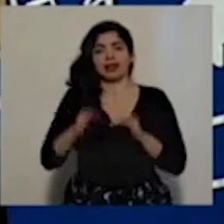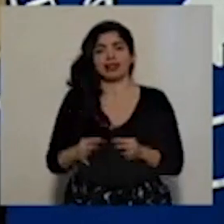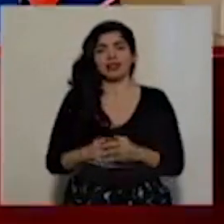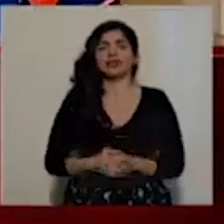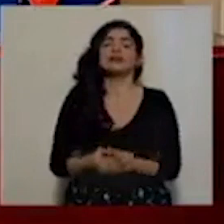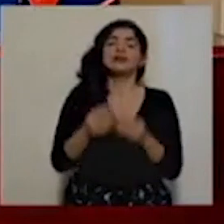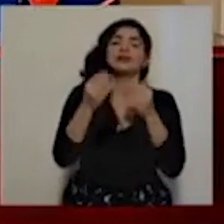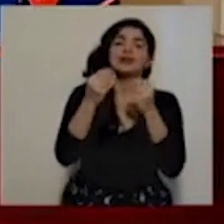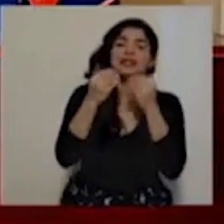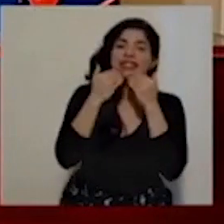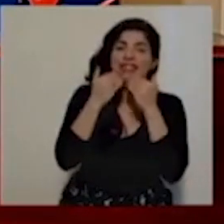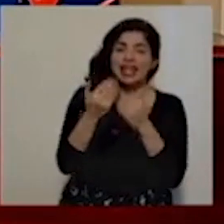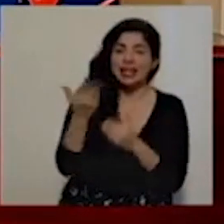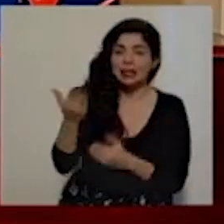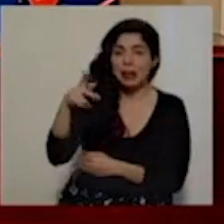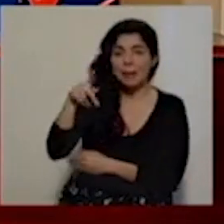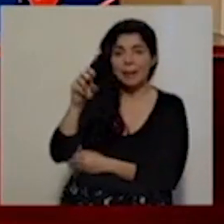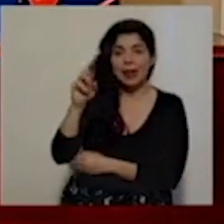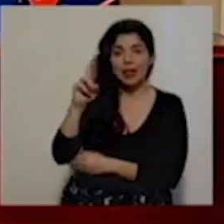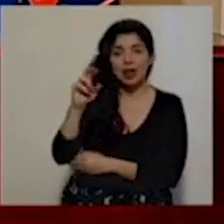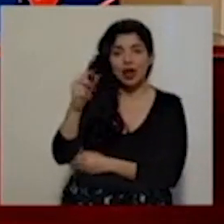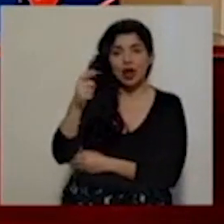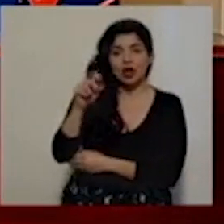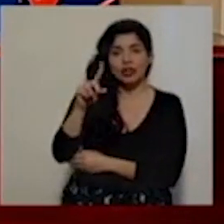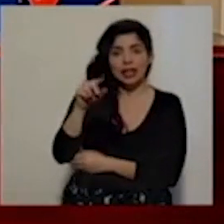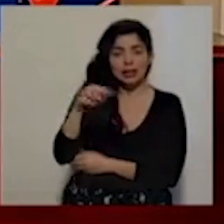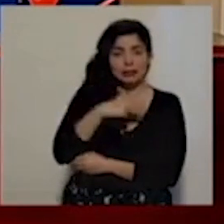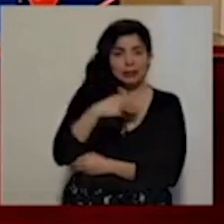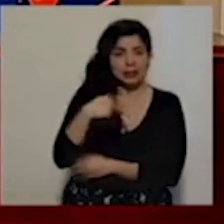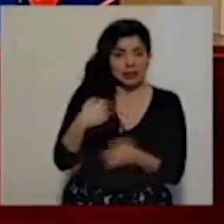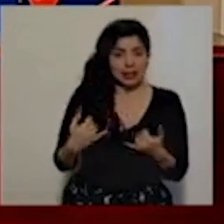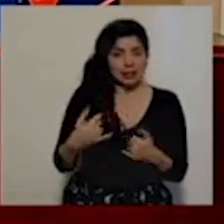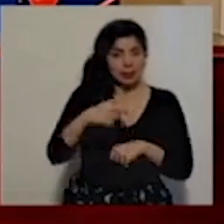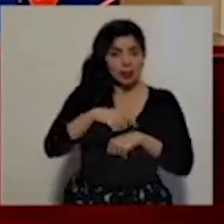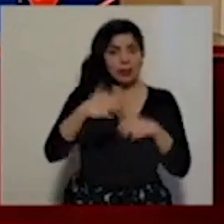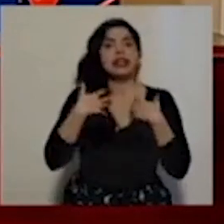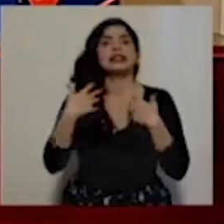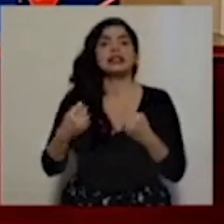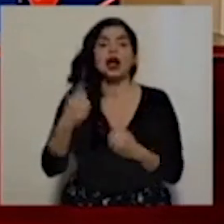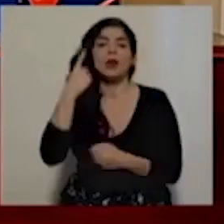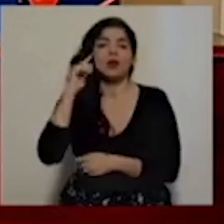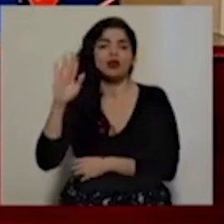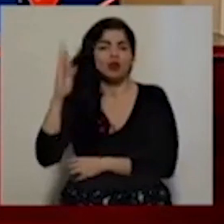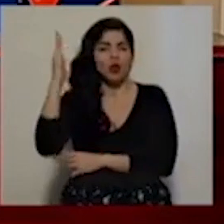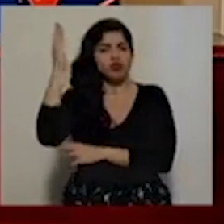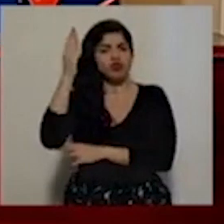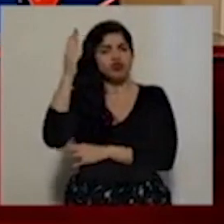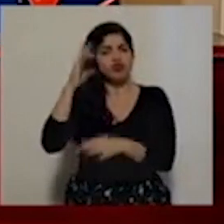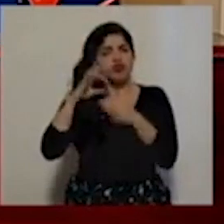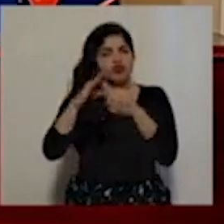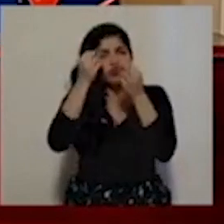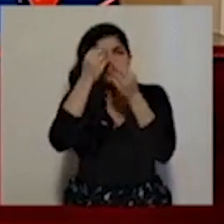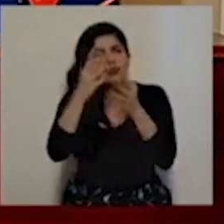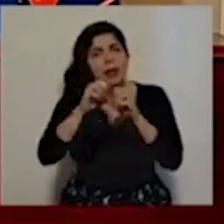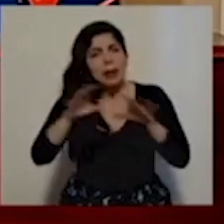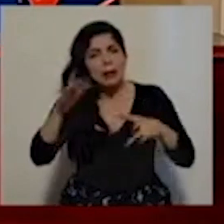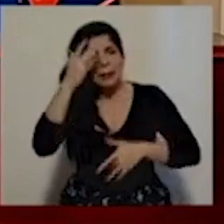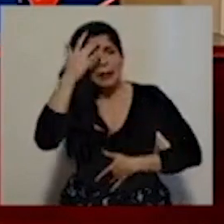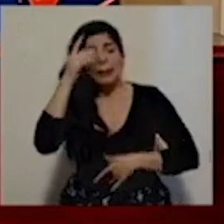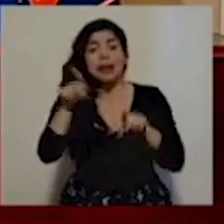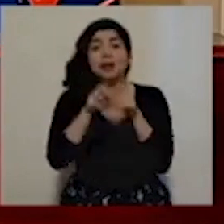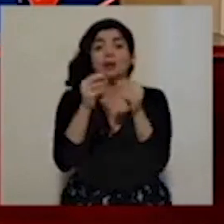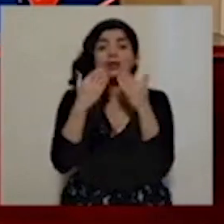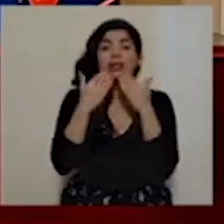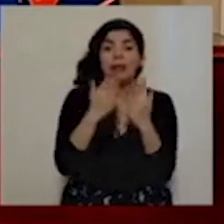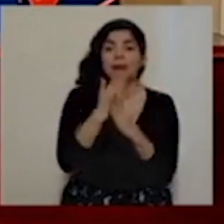Muchísimas gracias a don Pedro González, ministro interino de Salud, por el informe epidemiológico. Y muchas gracias